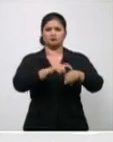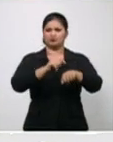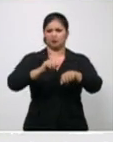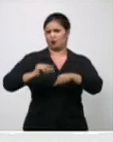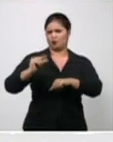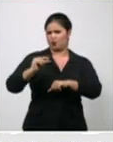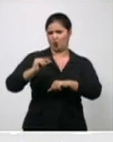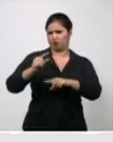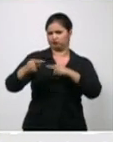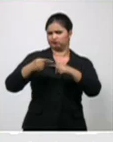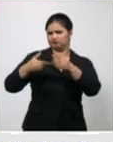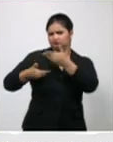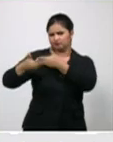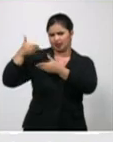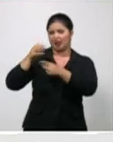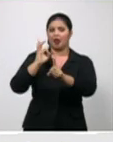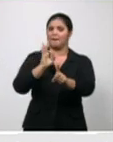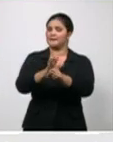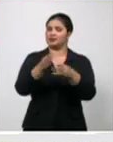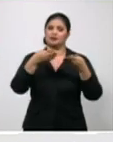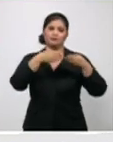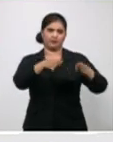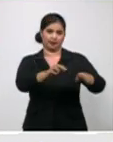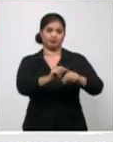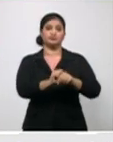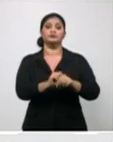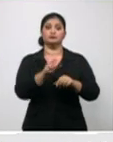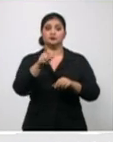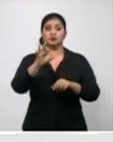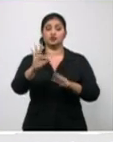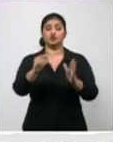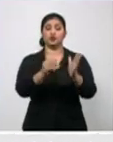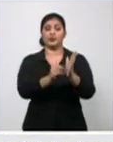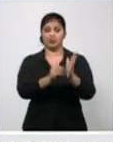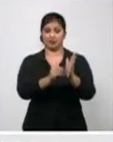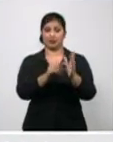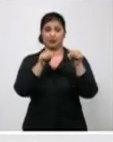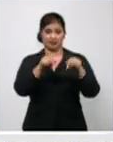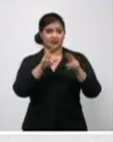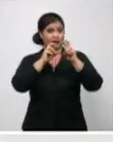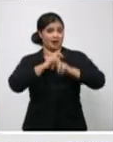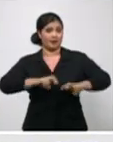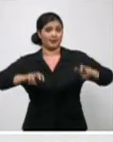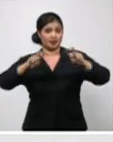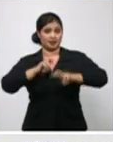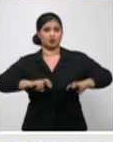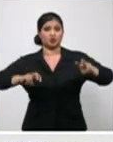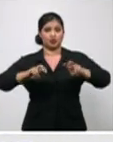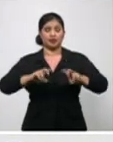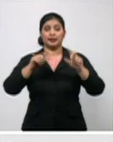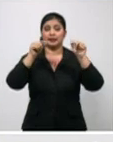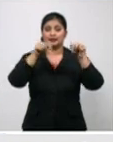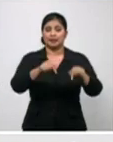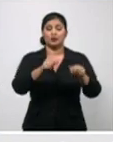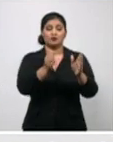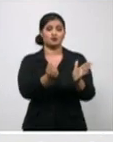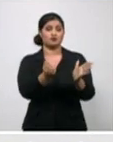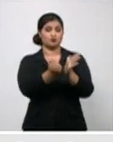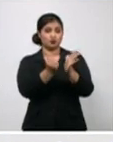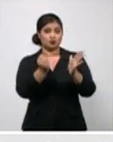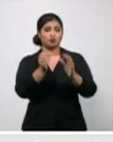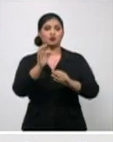18.561 muestras procesadas, 823 resultaron positivas.